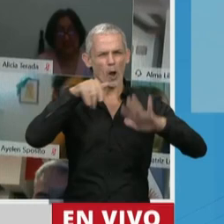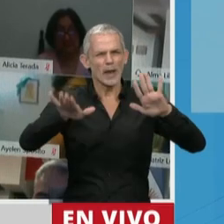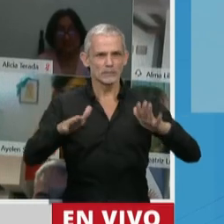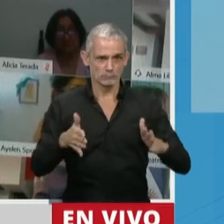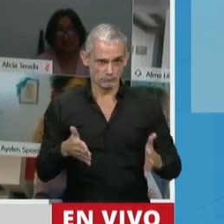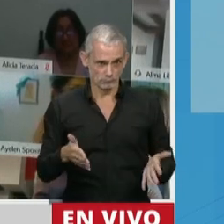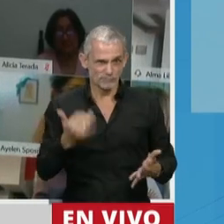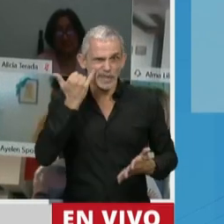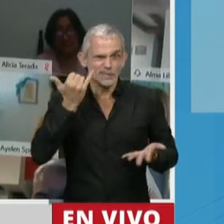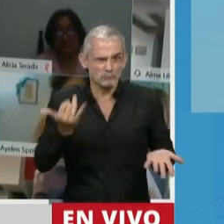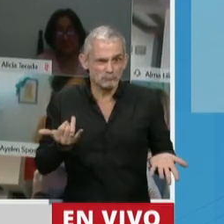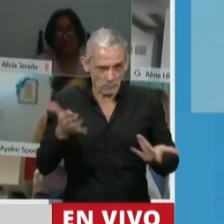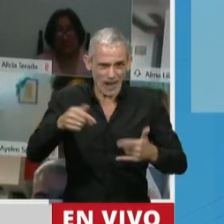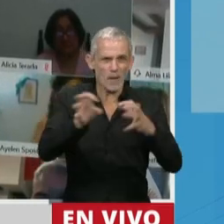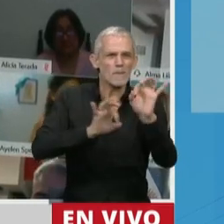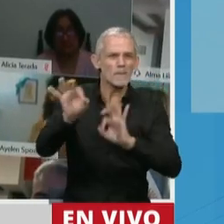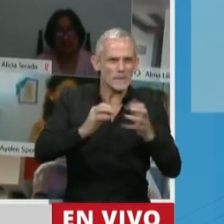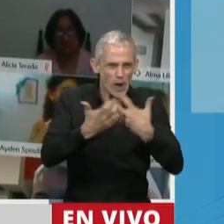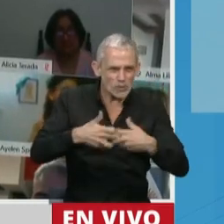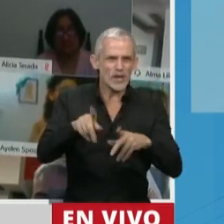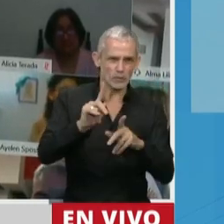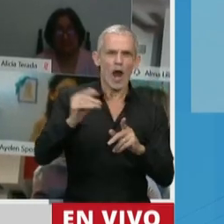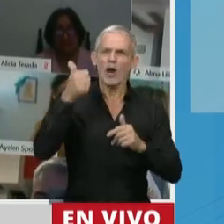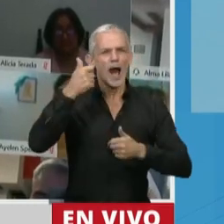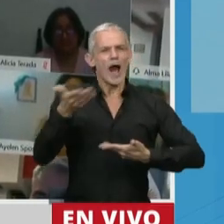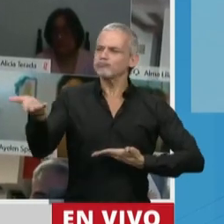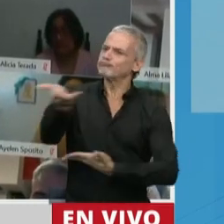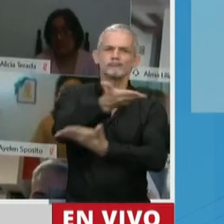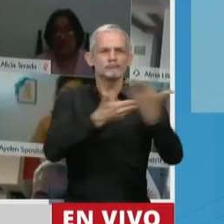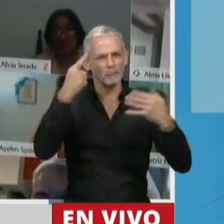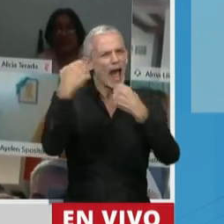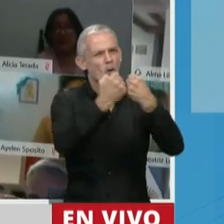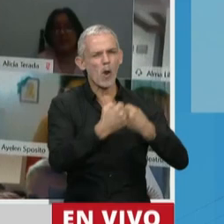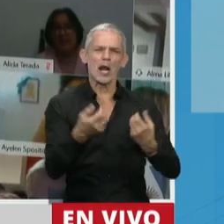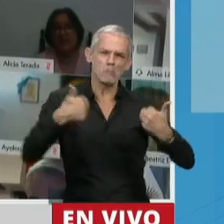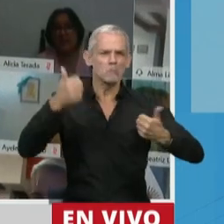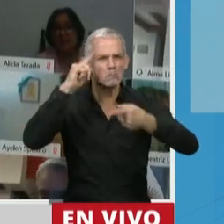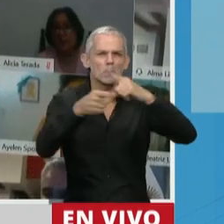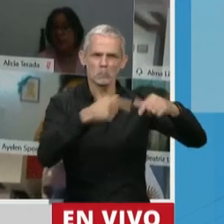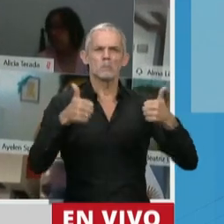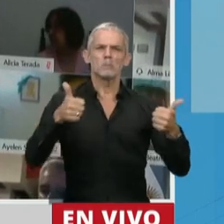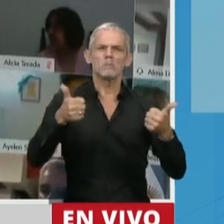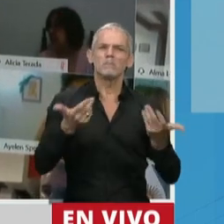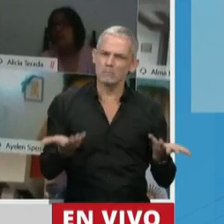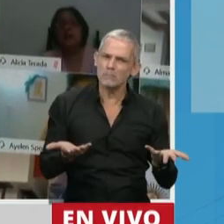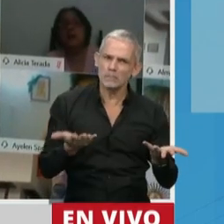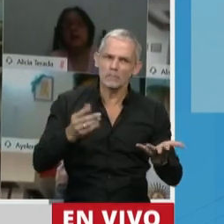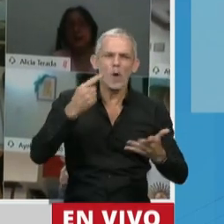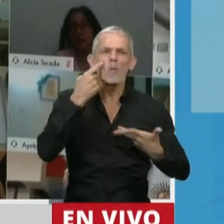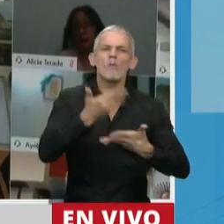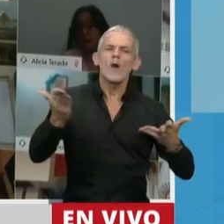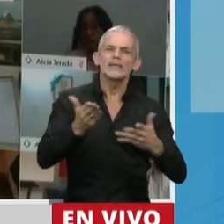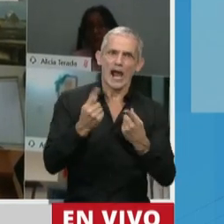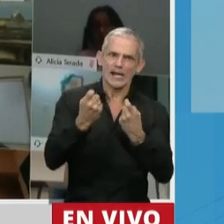Esperemos que este proyecto que estamos votando en un ambiente de cordialidad, de consenso, y sobre todo que está reflejando las